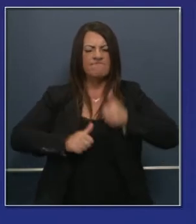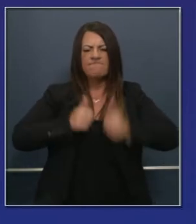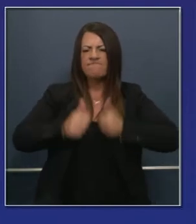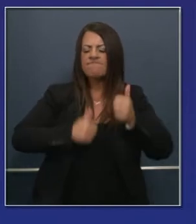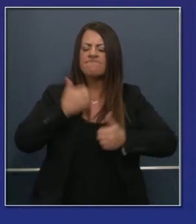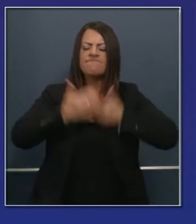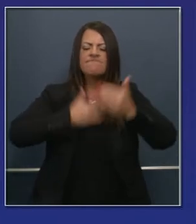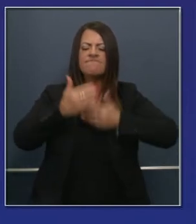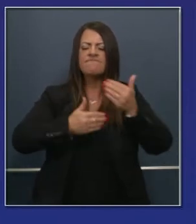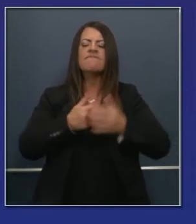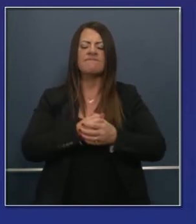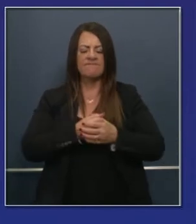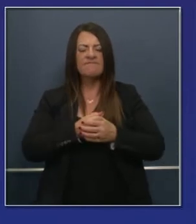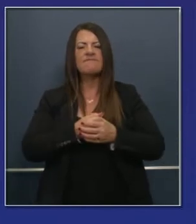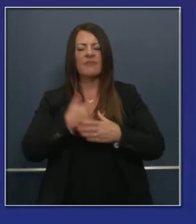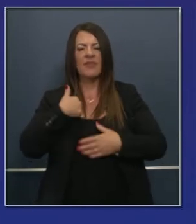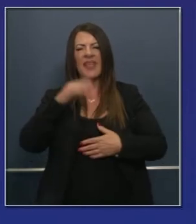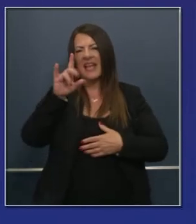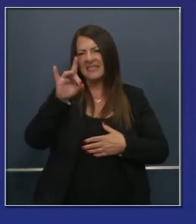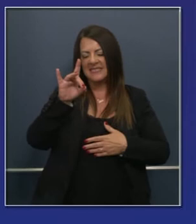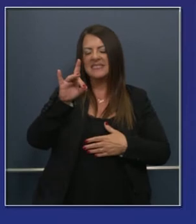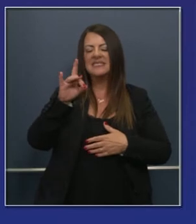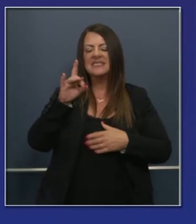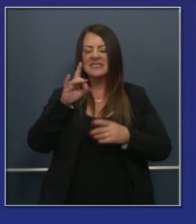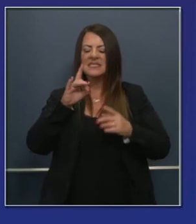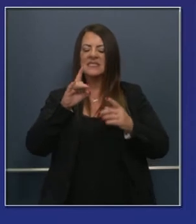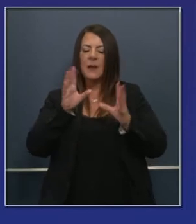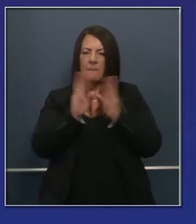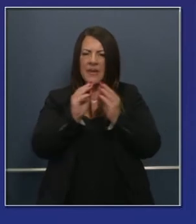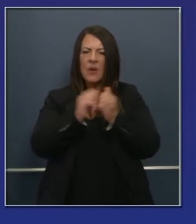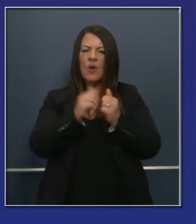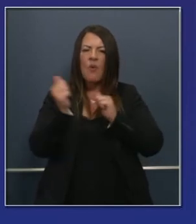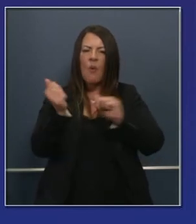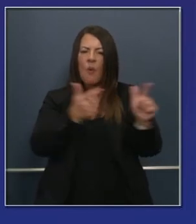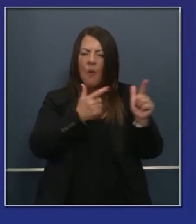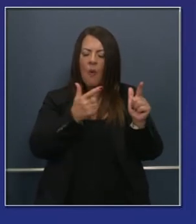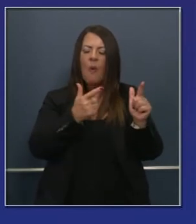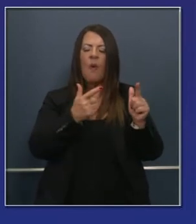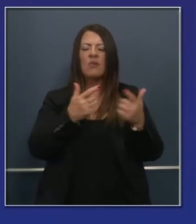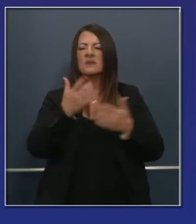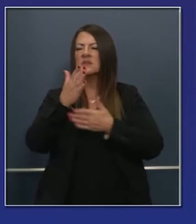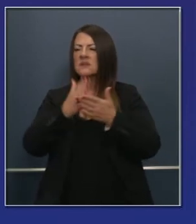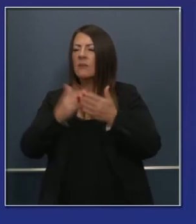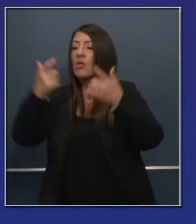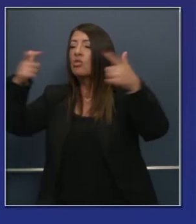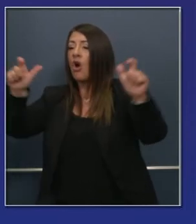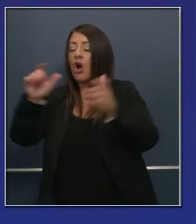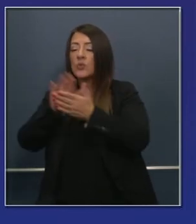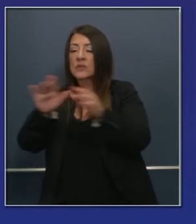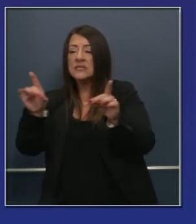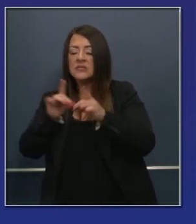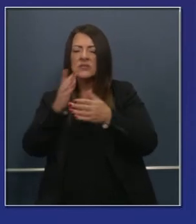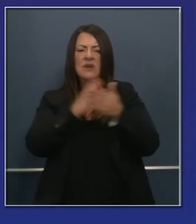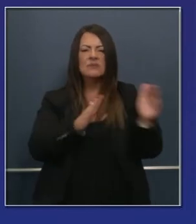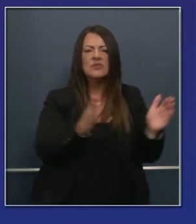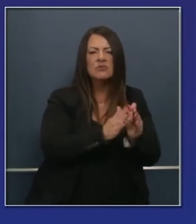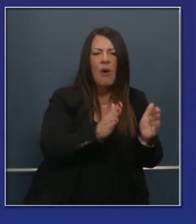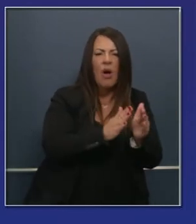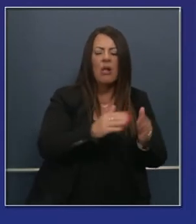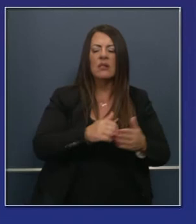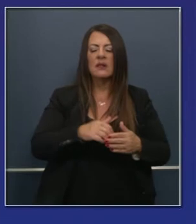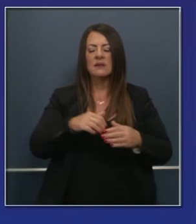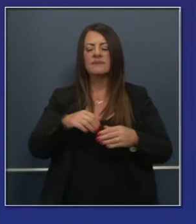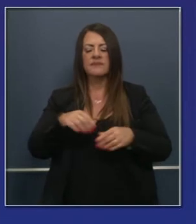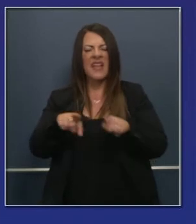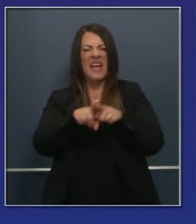iniciativas que acaba de escribir. Yo chequeé con los líderes escolares en distritos pequeños y